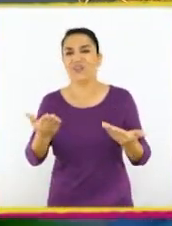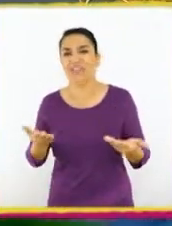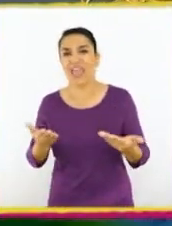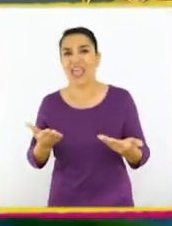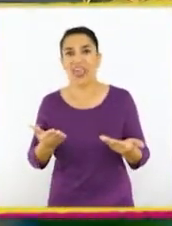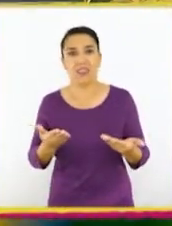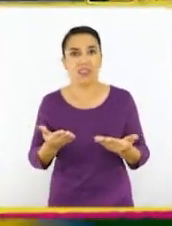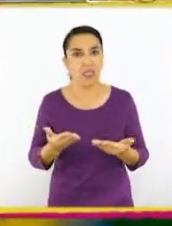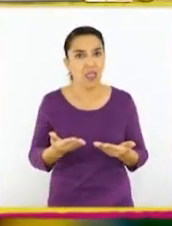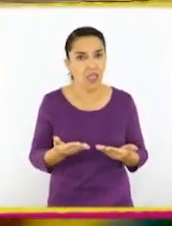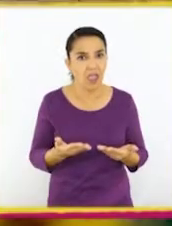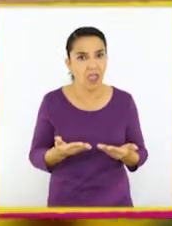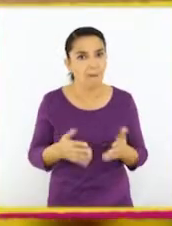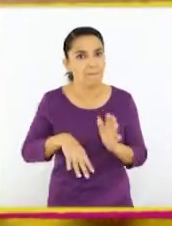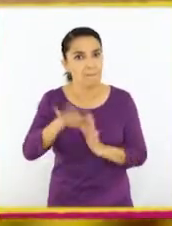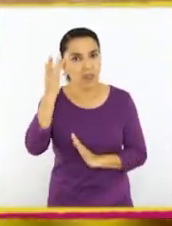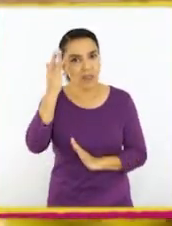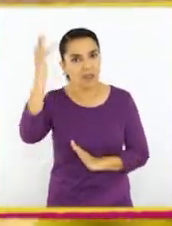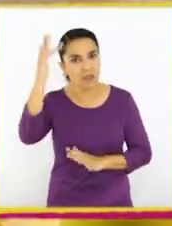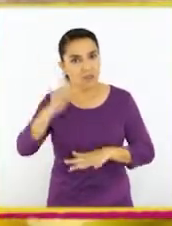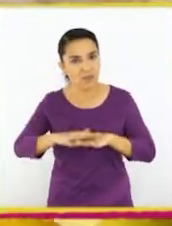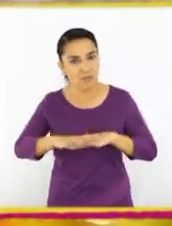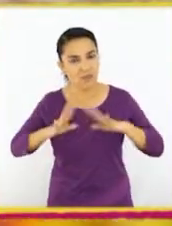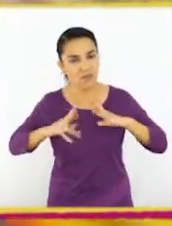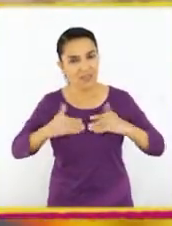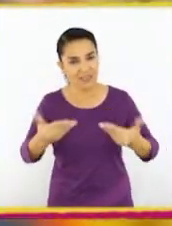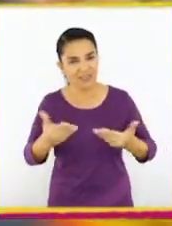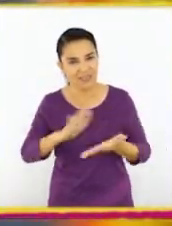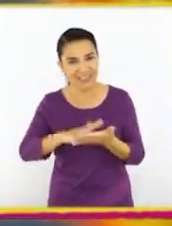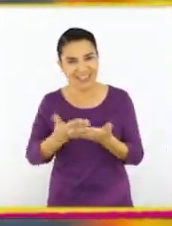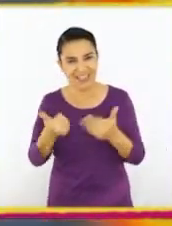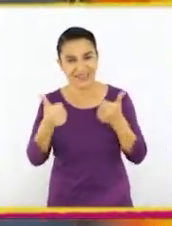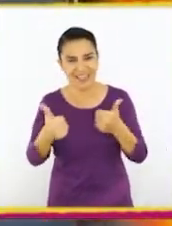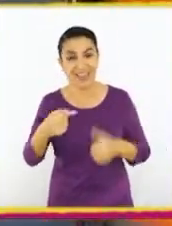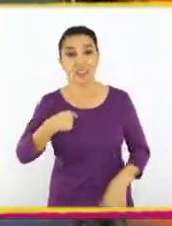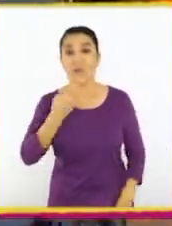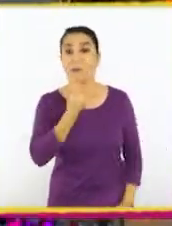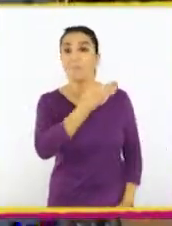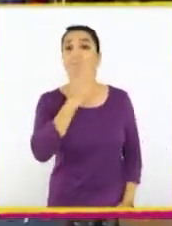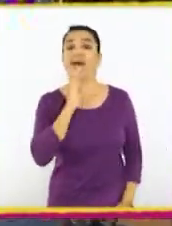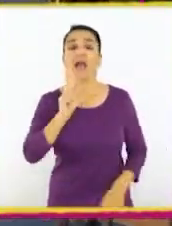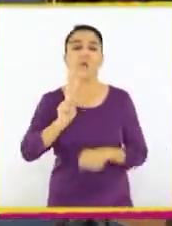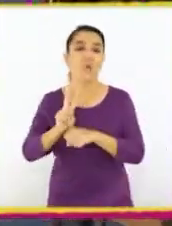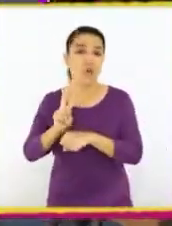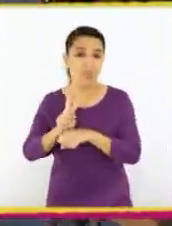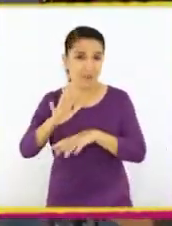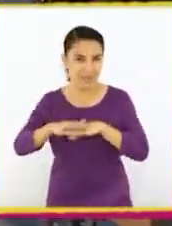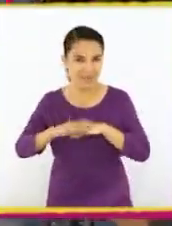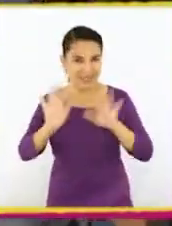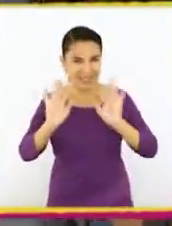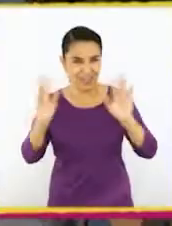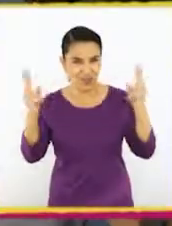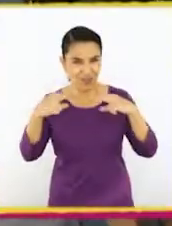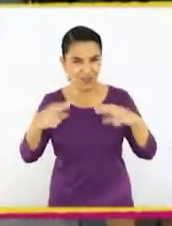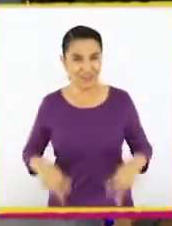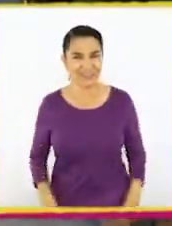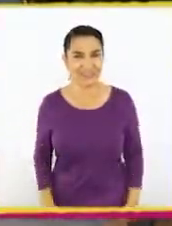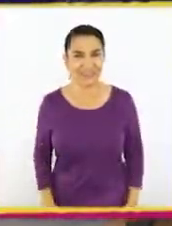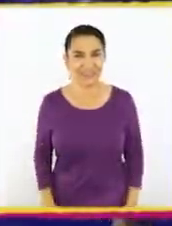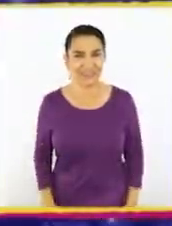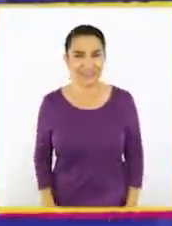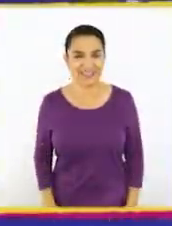están cada vez más secos para la matemática. ¡Los felicito! ¡Que estén muy bien! Soy Maca, su profe de matemática. ¡Chao! ¡Nos vemos!